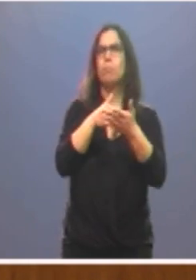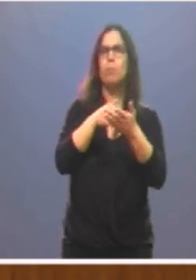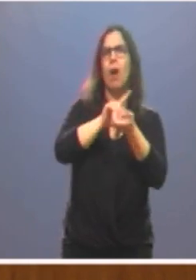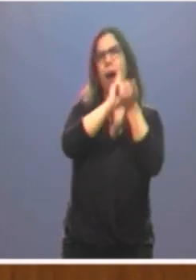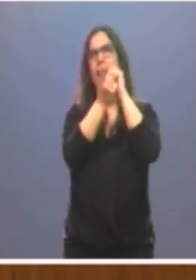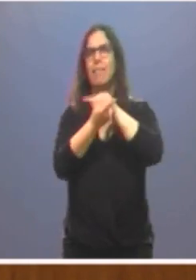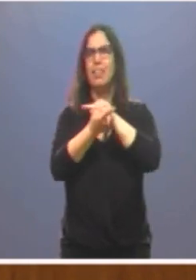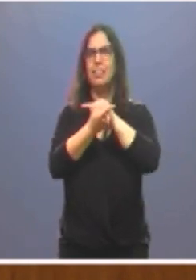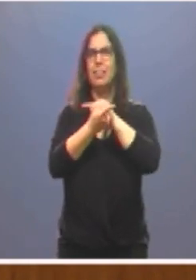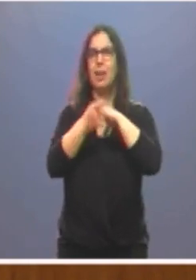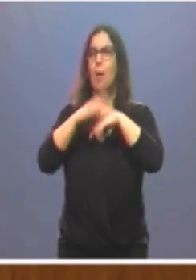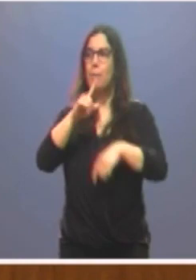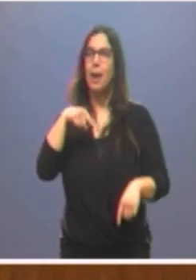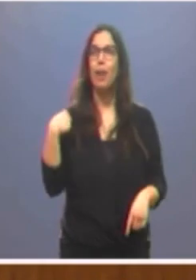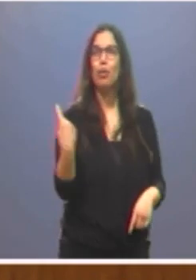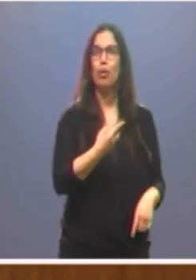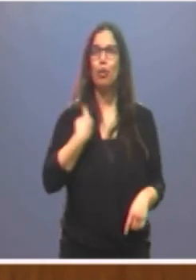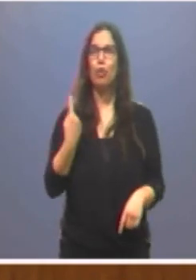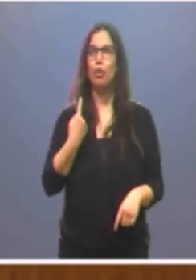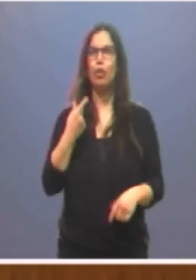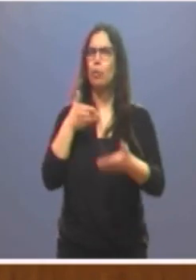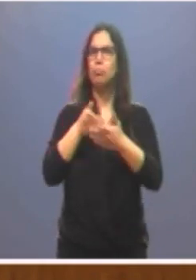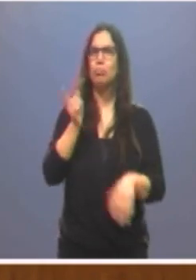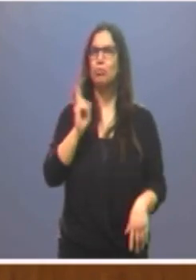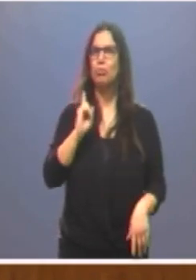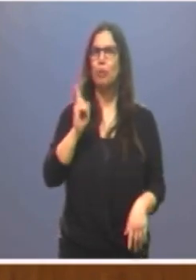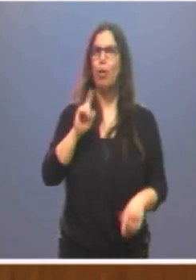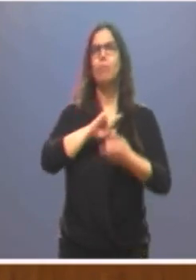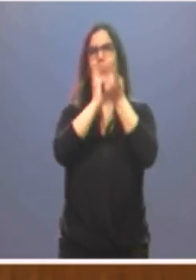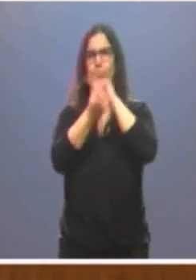no lo ha sido para ninguno de los que hoy recibo nuestra medalla.